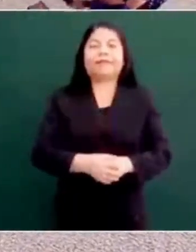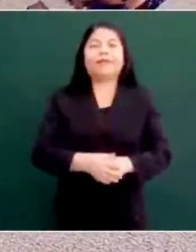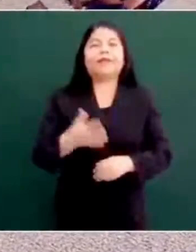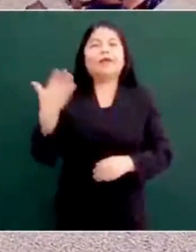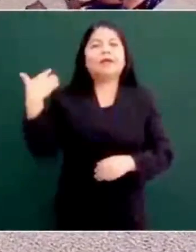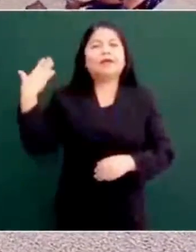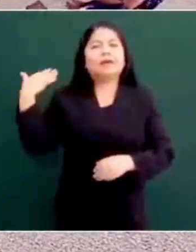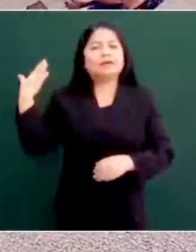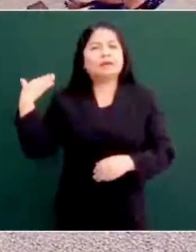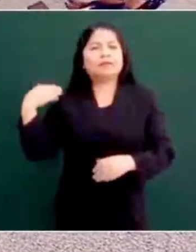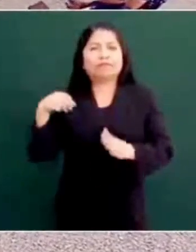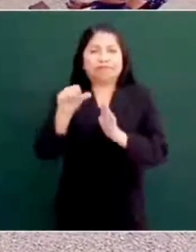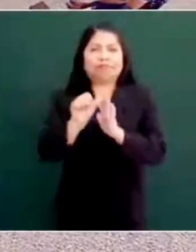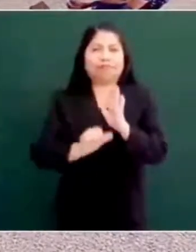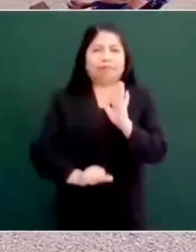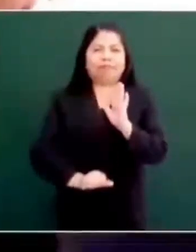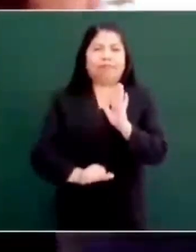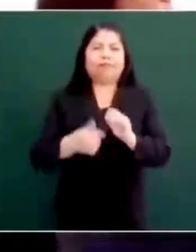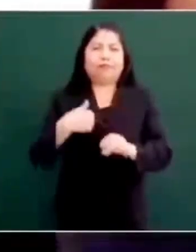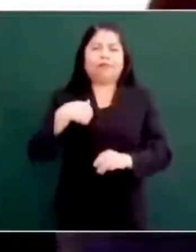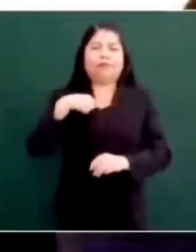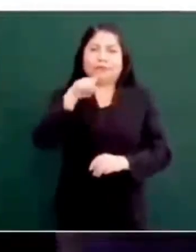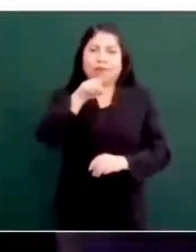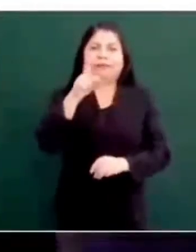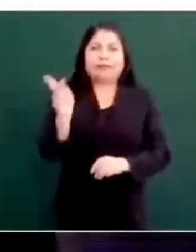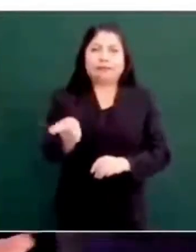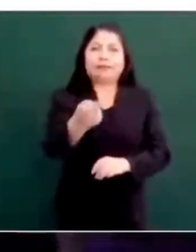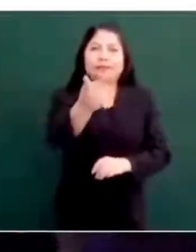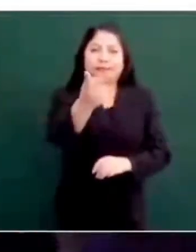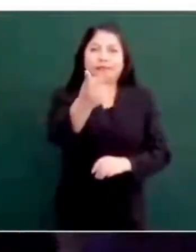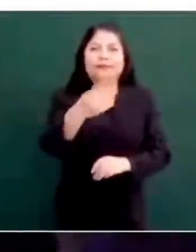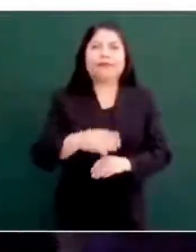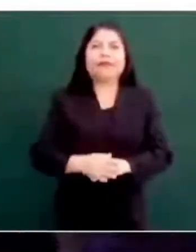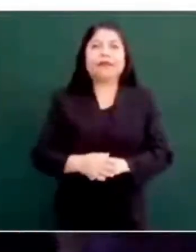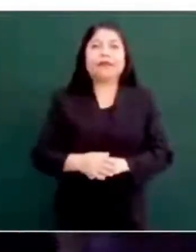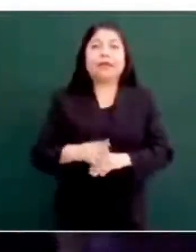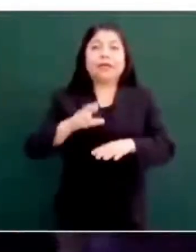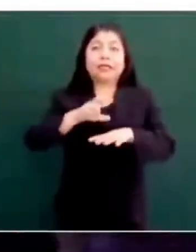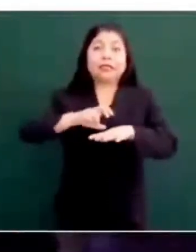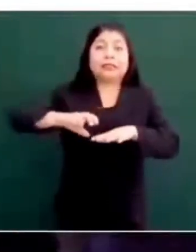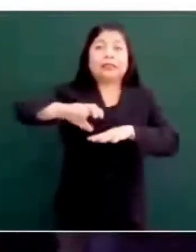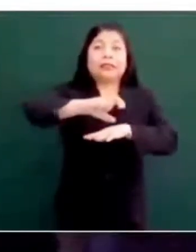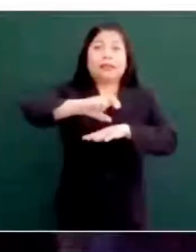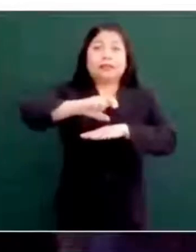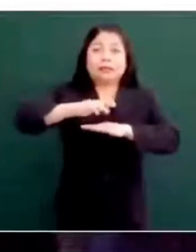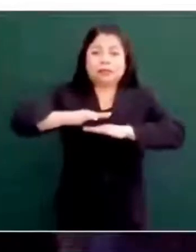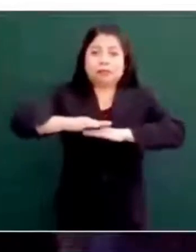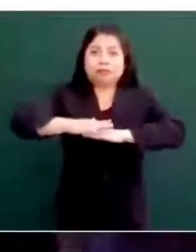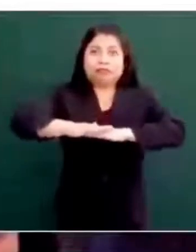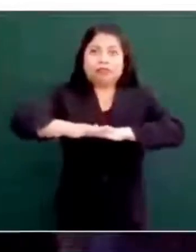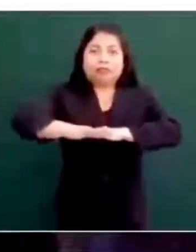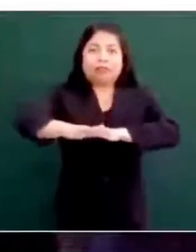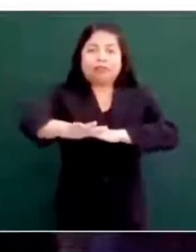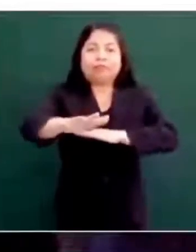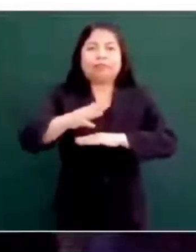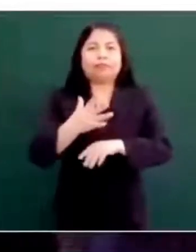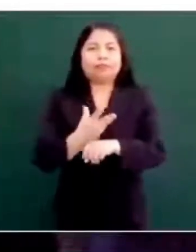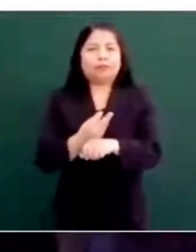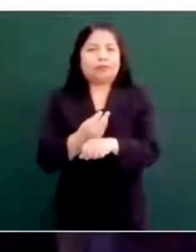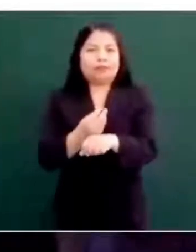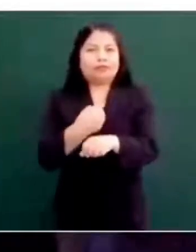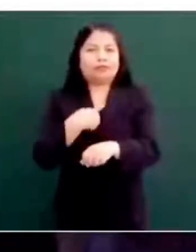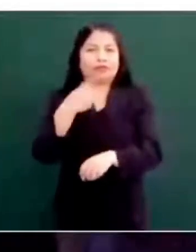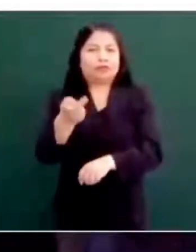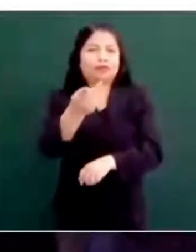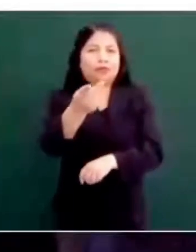le pregunté sobre la inauguración de esta vía y me dijo que a finales de febrero. Se veía un poco difícil, pero hoy lo vamos a hacer, así que